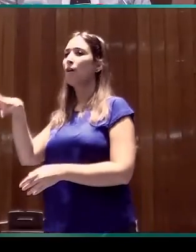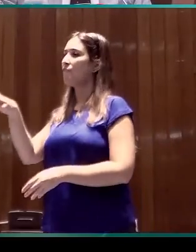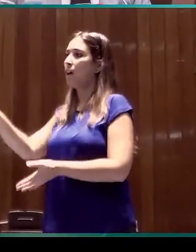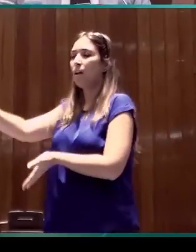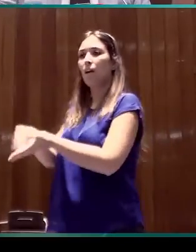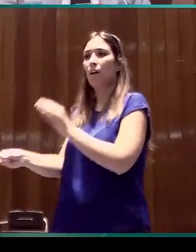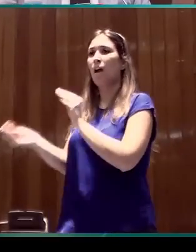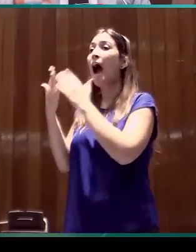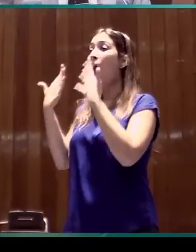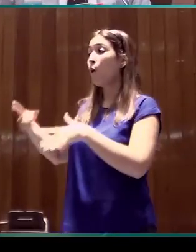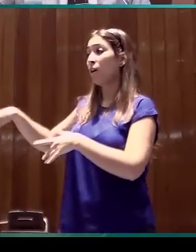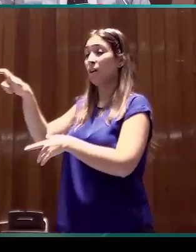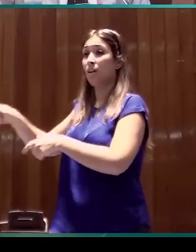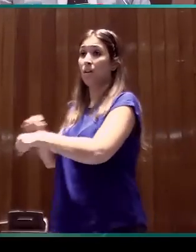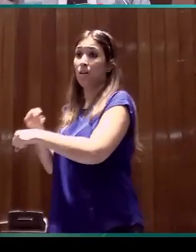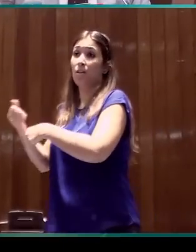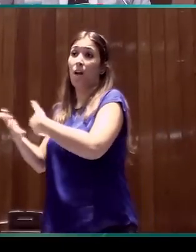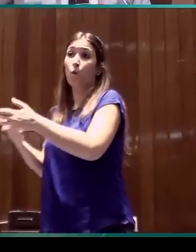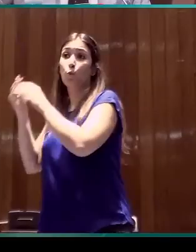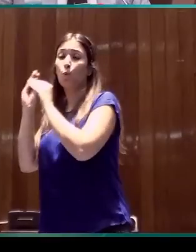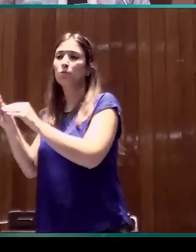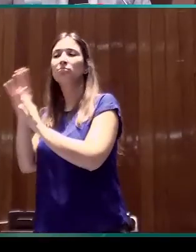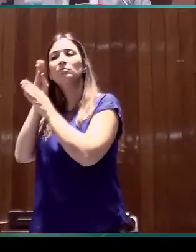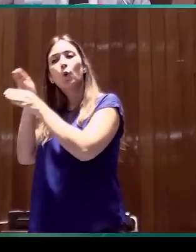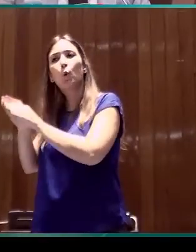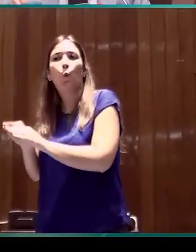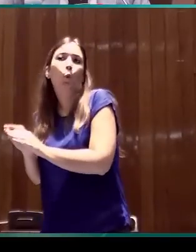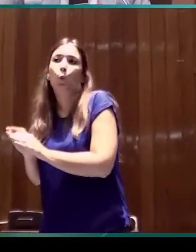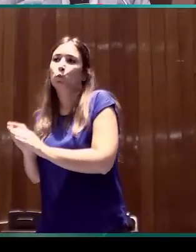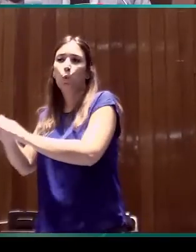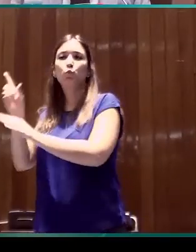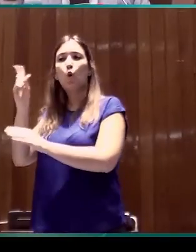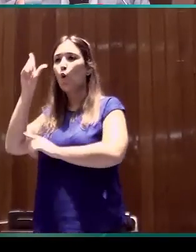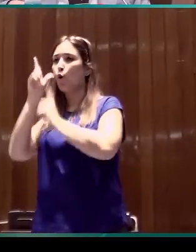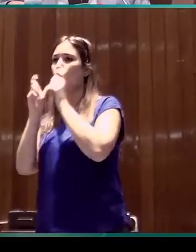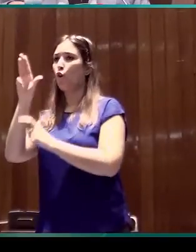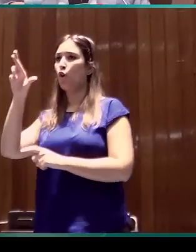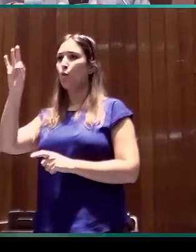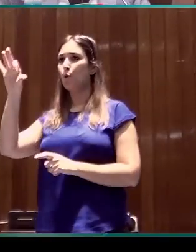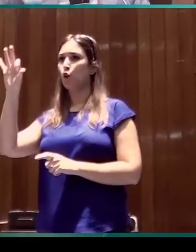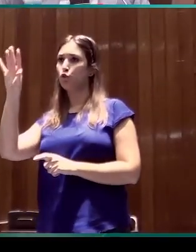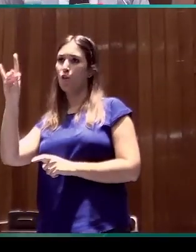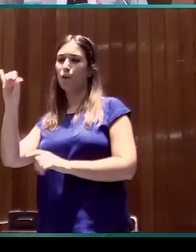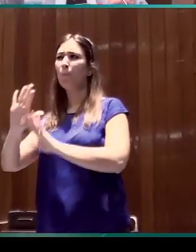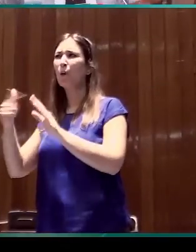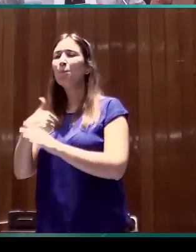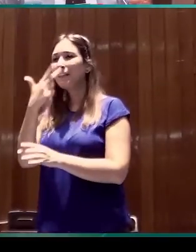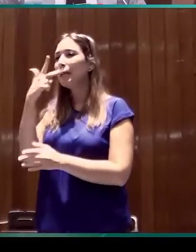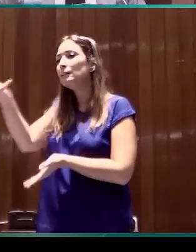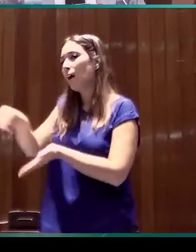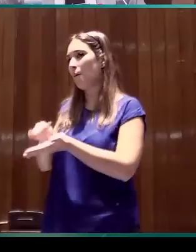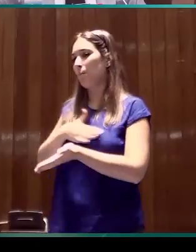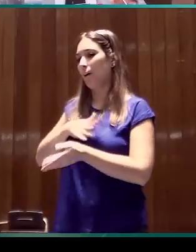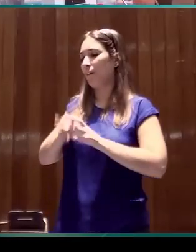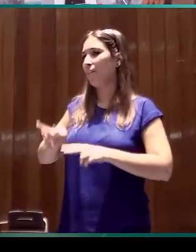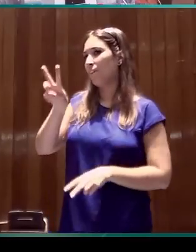aunque los autores de ese trabajo lo enfocan en la dirección absolutamente prosódica que les mencionaba antes. Bien, y un último punto